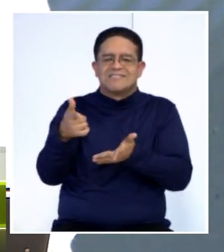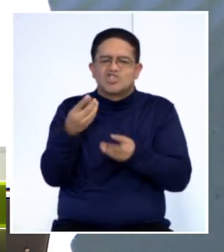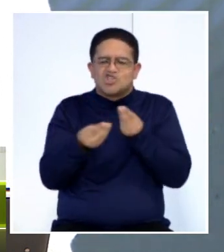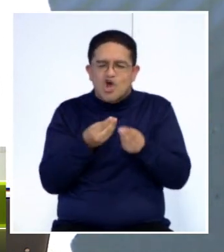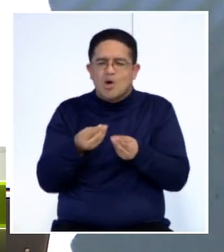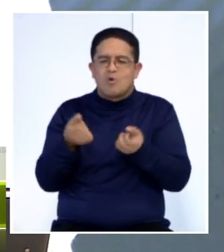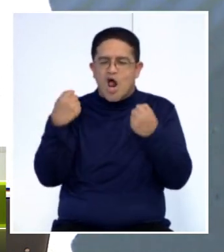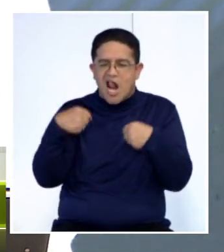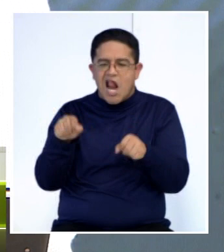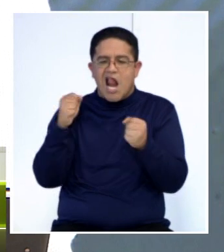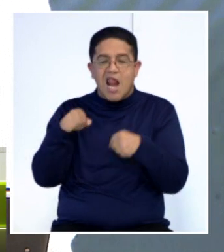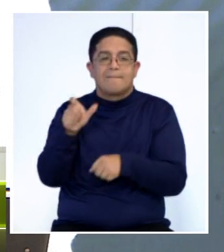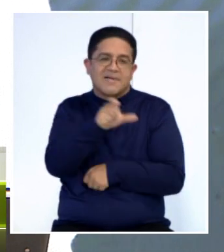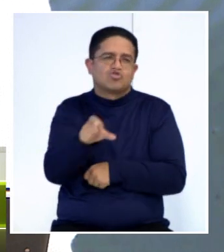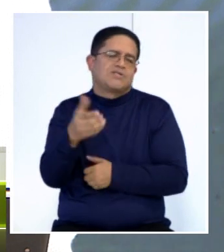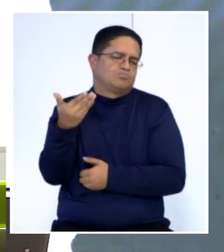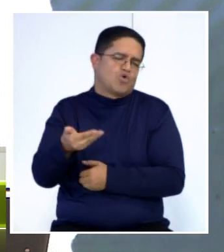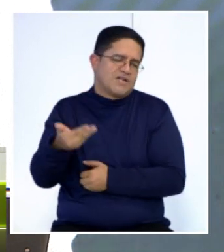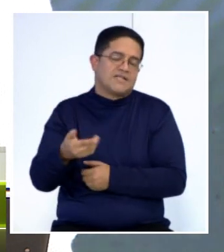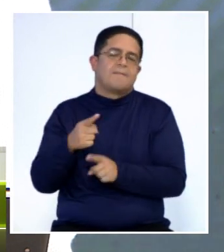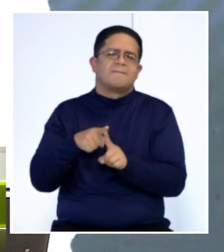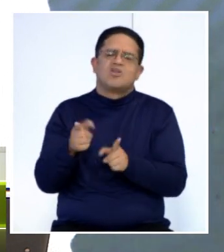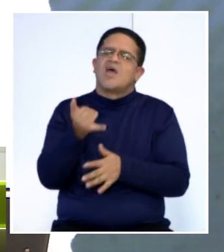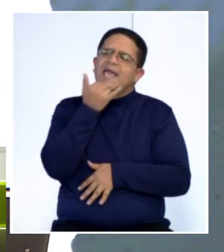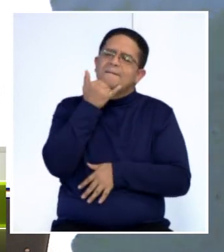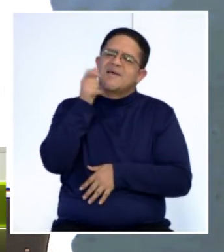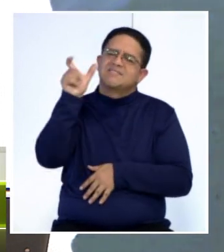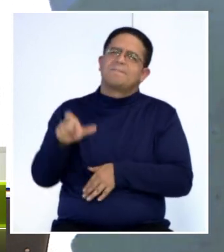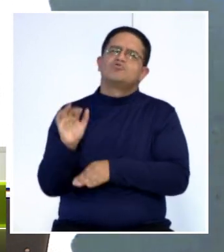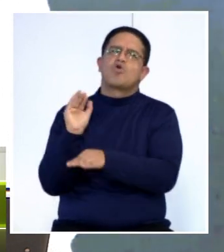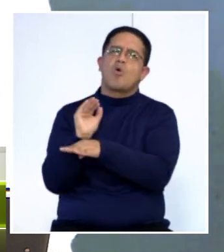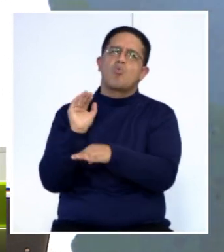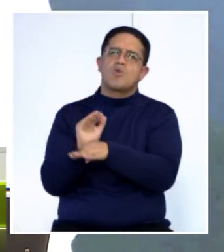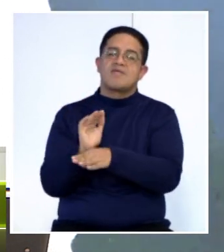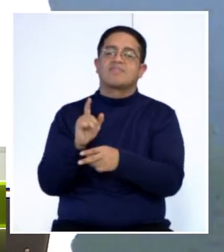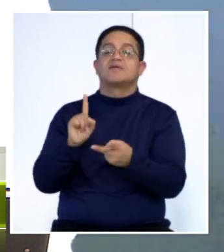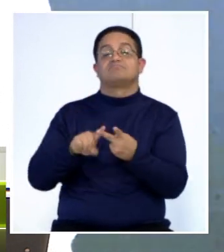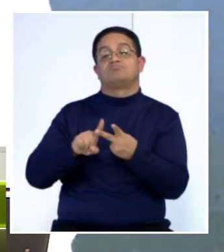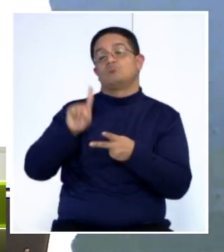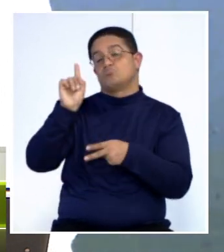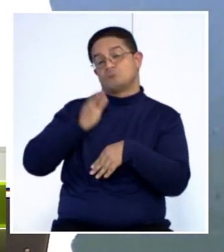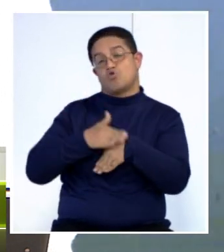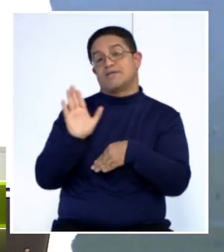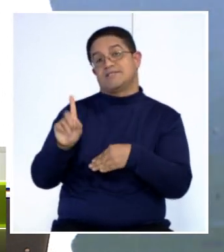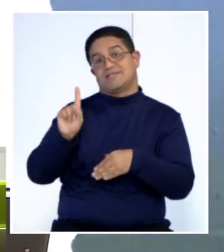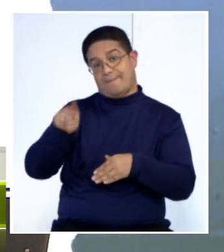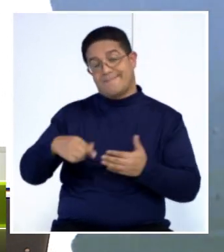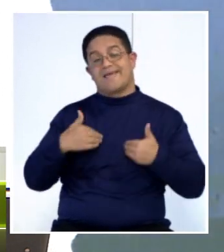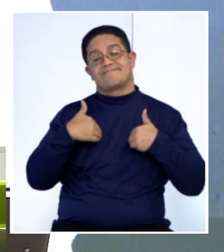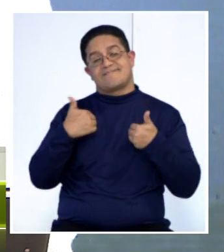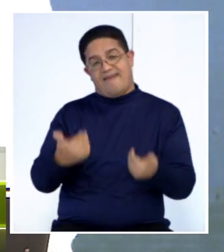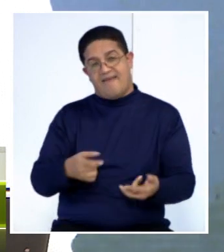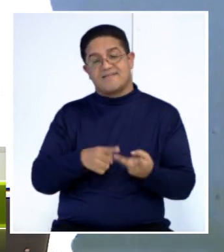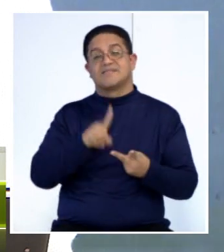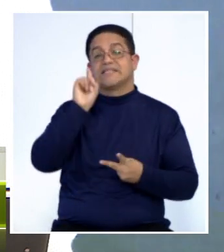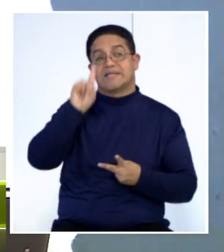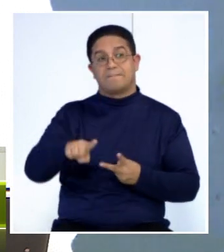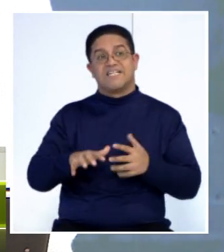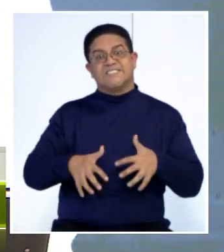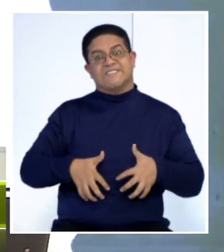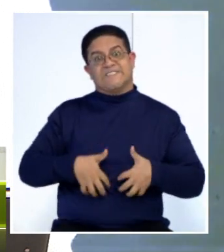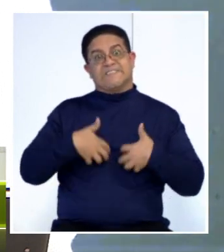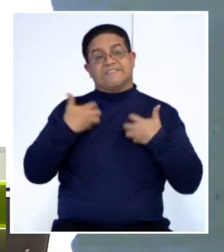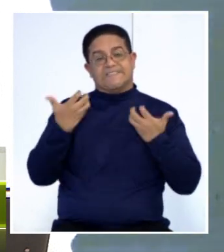paciente que sí es importante. Pero ¿qué sucede con esta persona? Porque también hay cotamiento, también hay alteraciones en